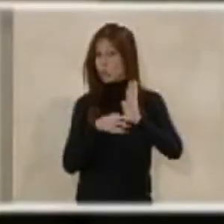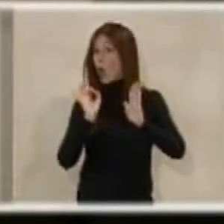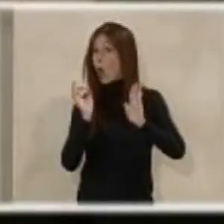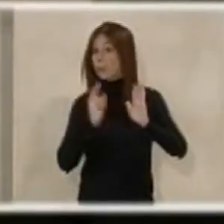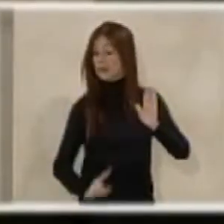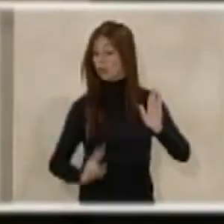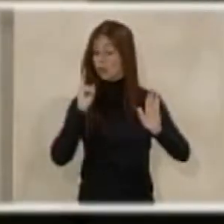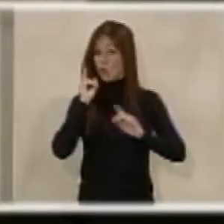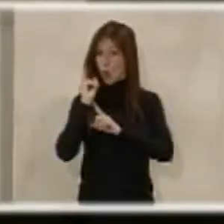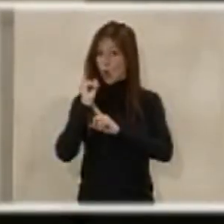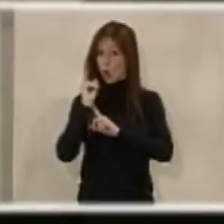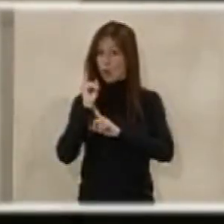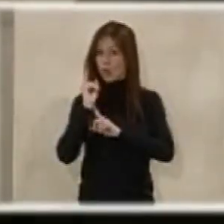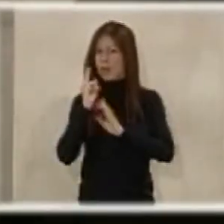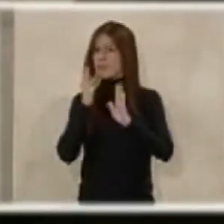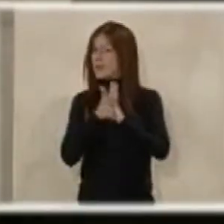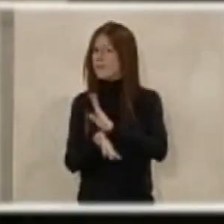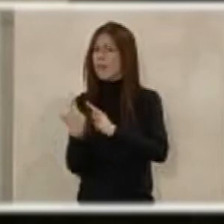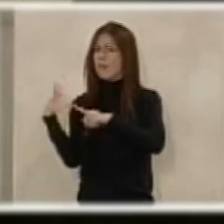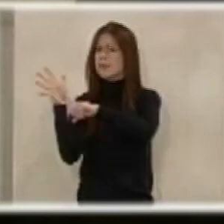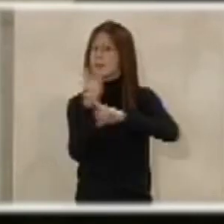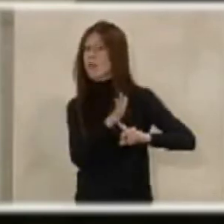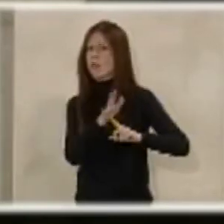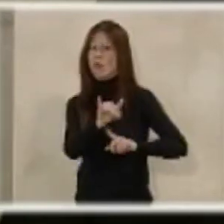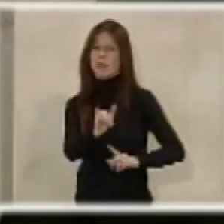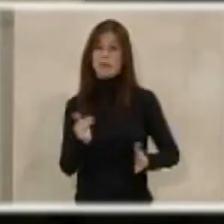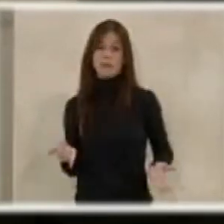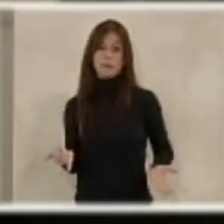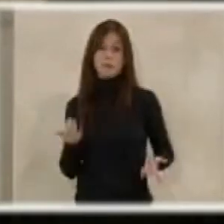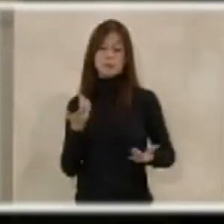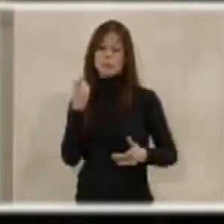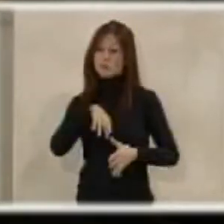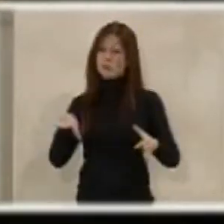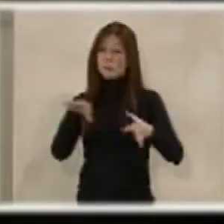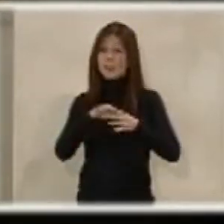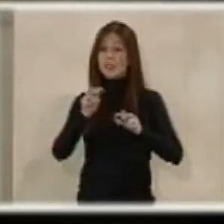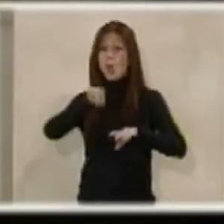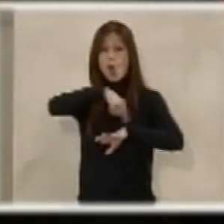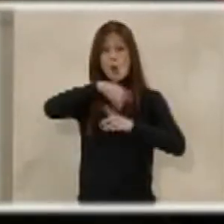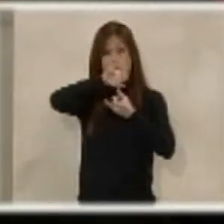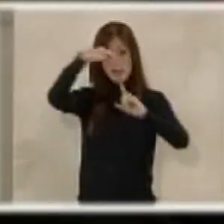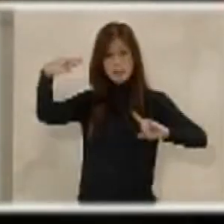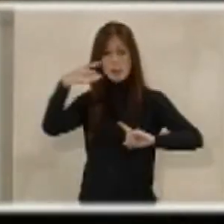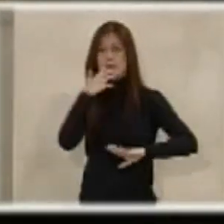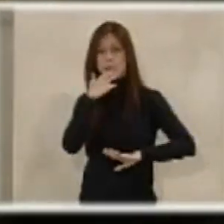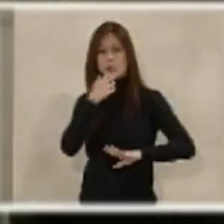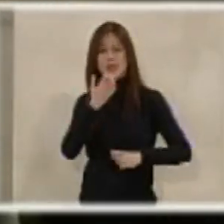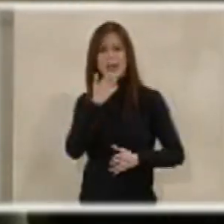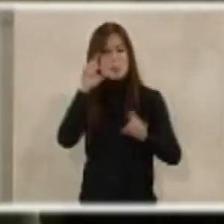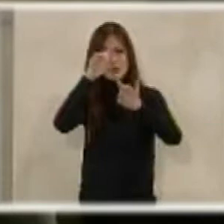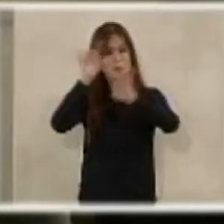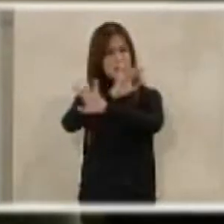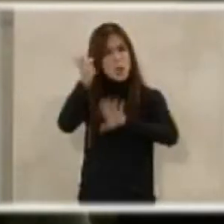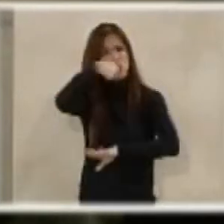en las pensiones, es algo discriminatorio. Con respecto a la hora extra, les pongo un ejemplo muy evidente